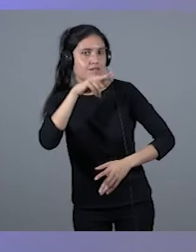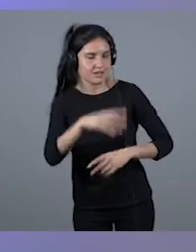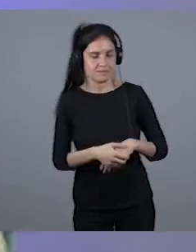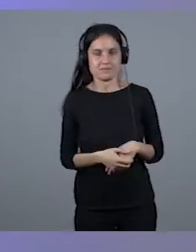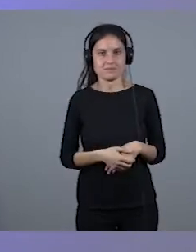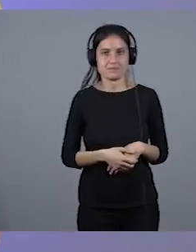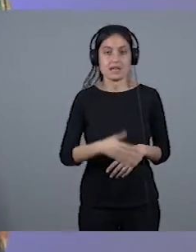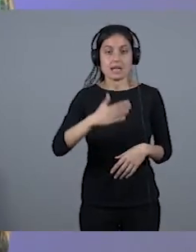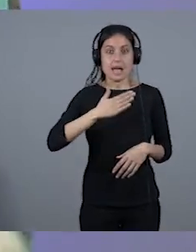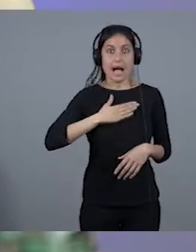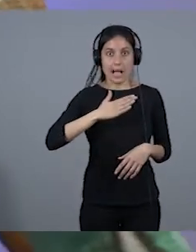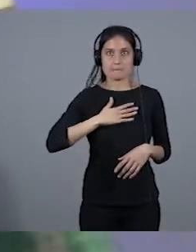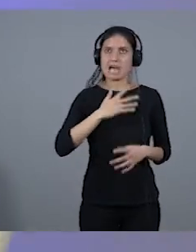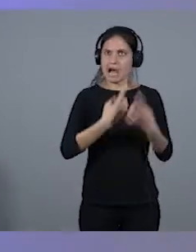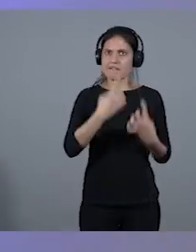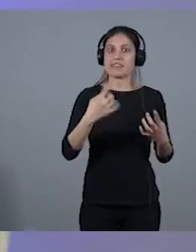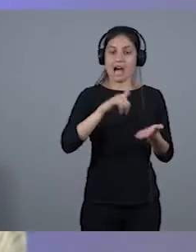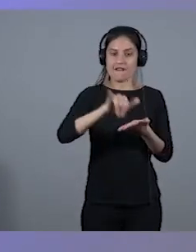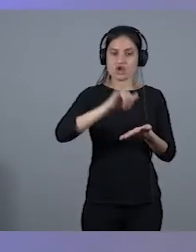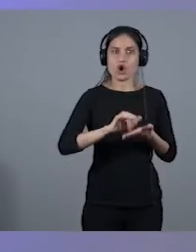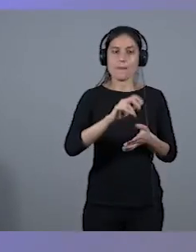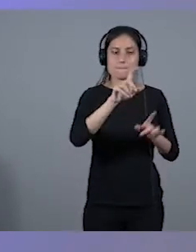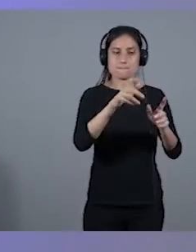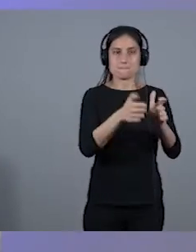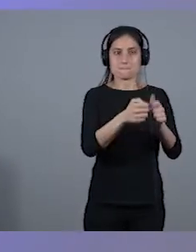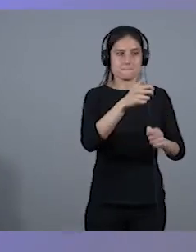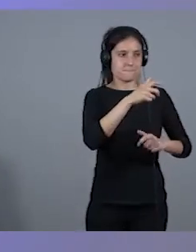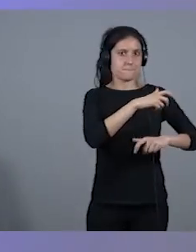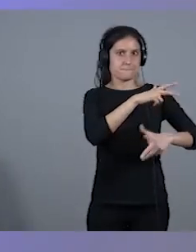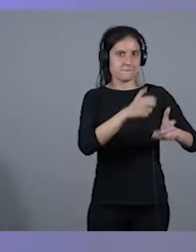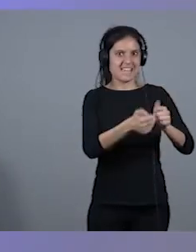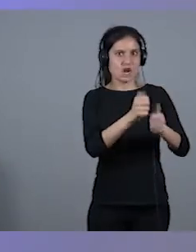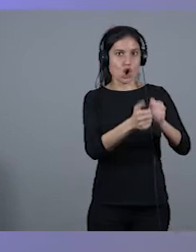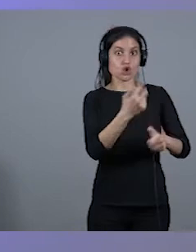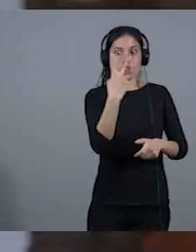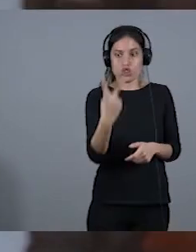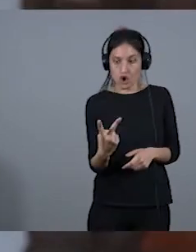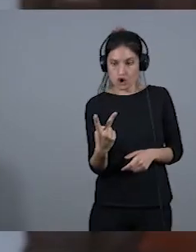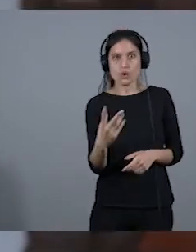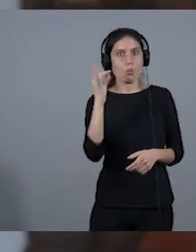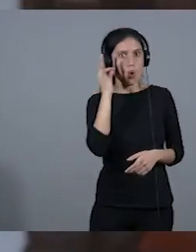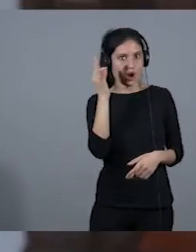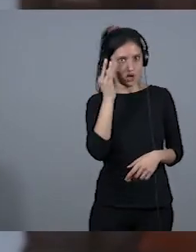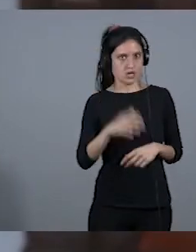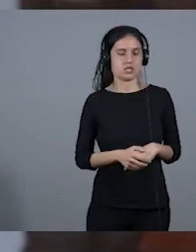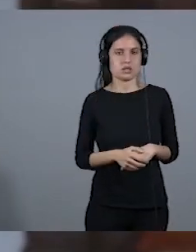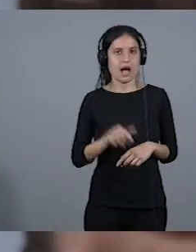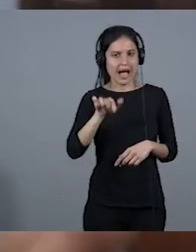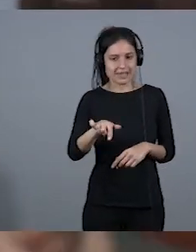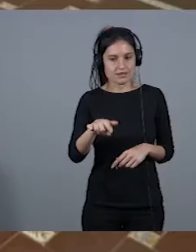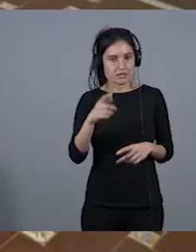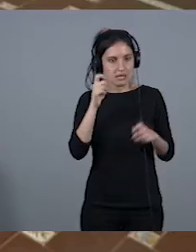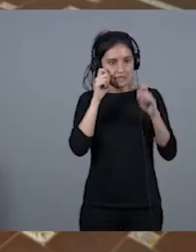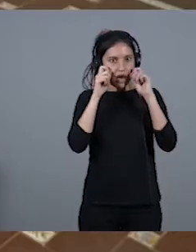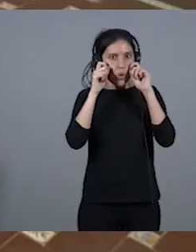primera y la segunda son mujeres. el otro día, el martes pasado, en Vinter, ya era también, o sea, tú te vas dando cuenta que